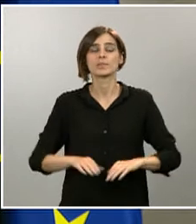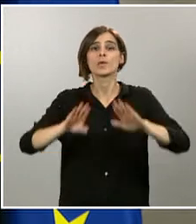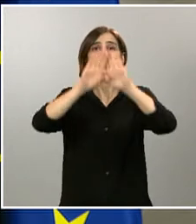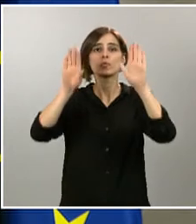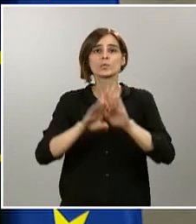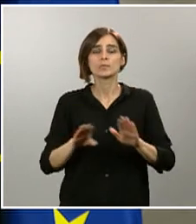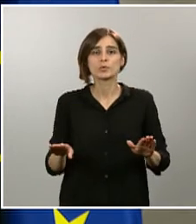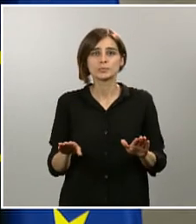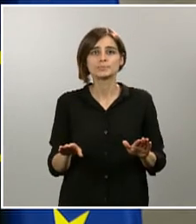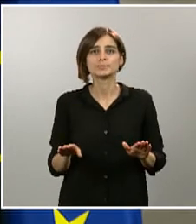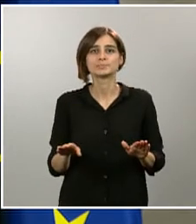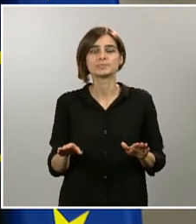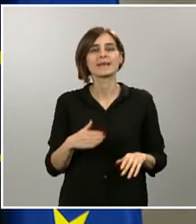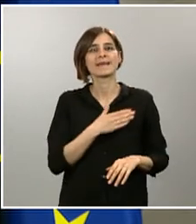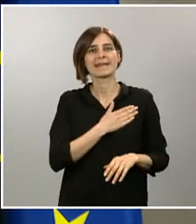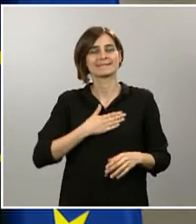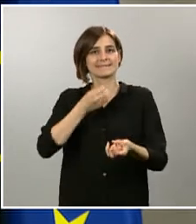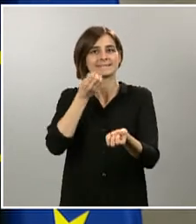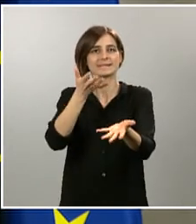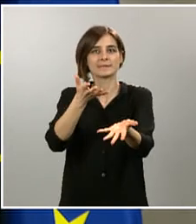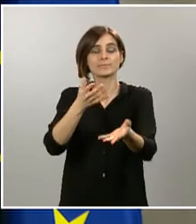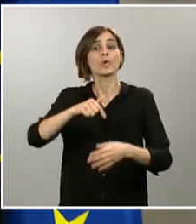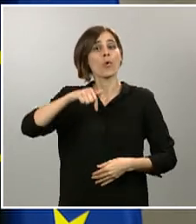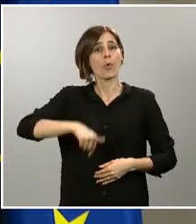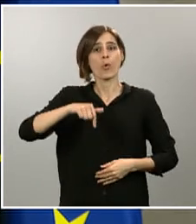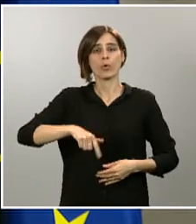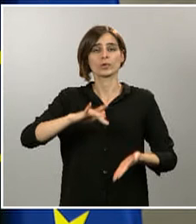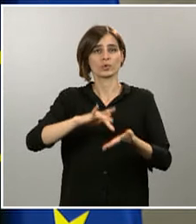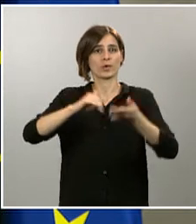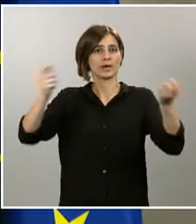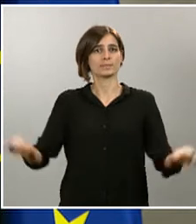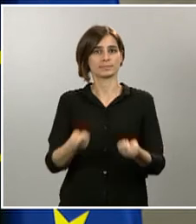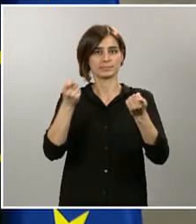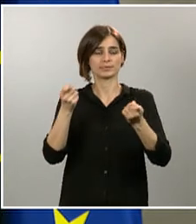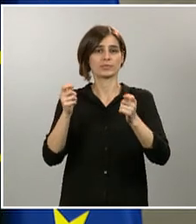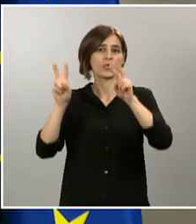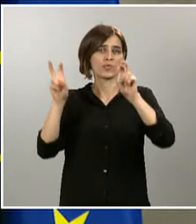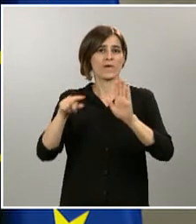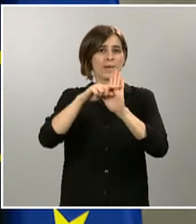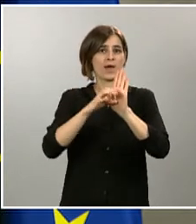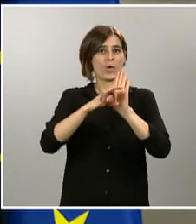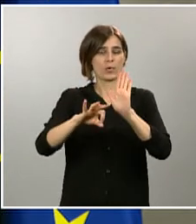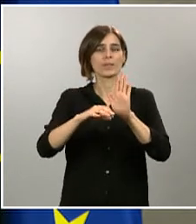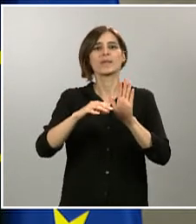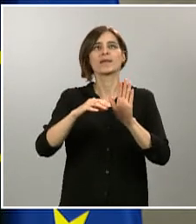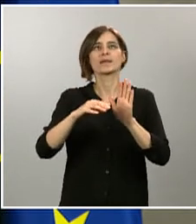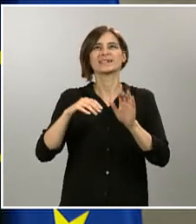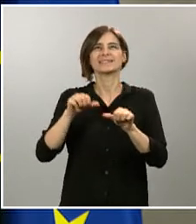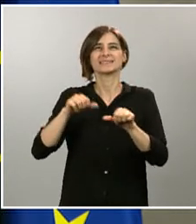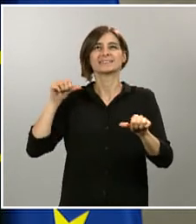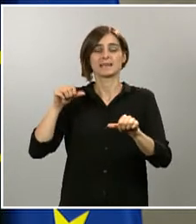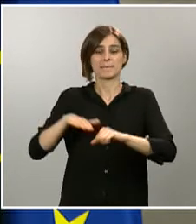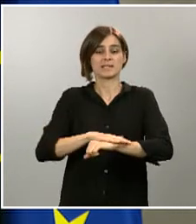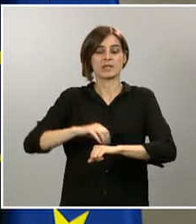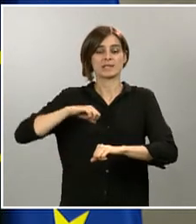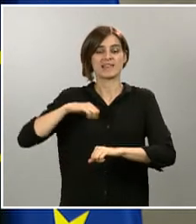poner en su conocimiento que hoy hemos publicado una nueva orden de las más de 30 que hemos dictado desde el Ministerio de Sanidad, en